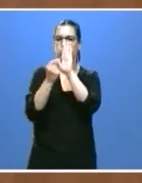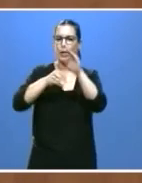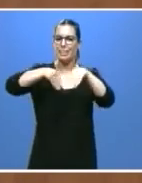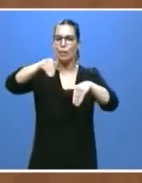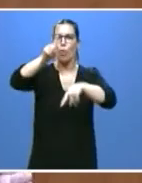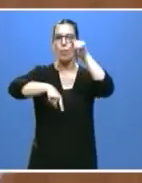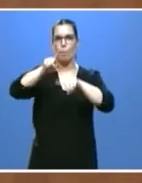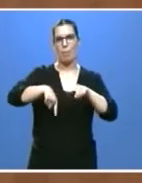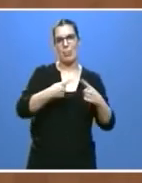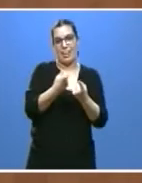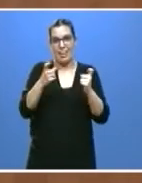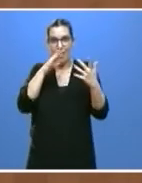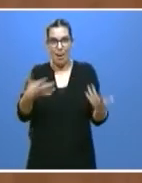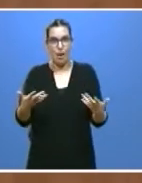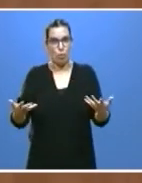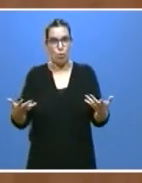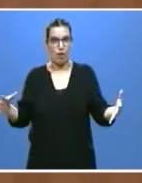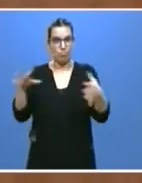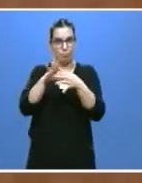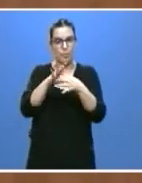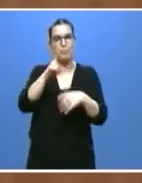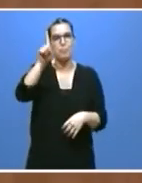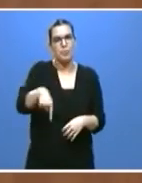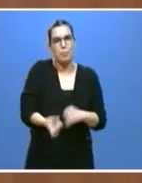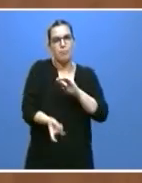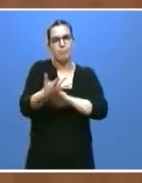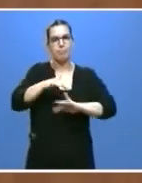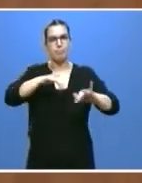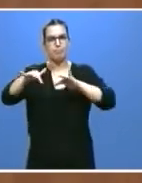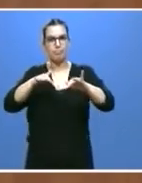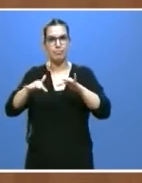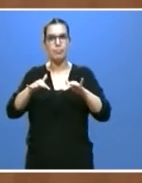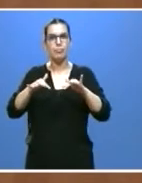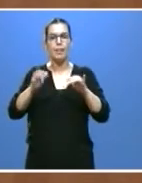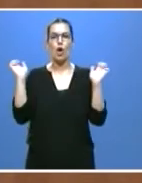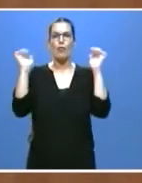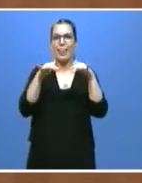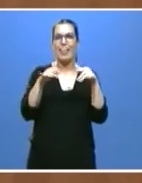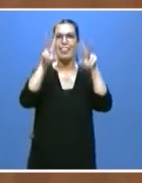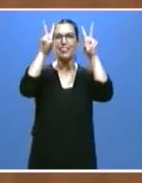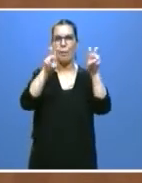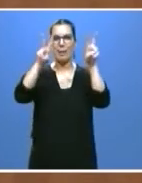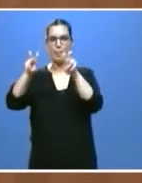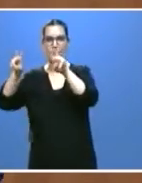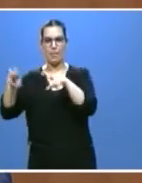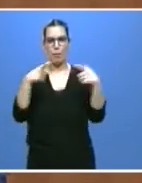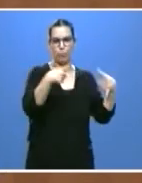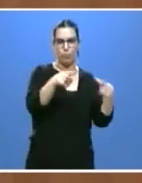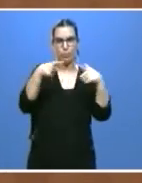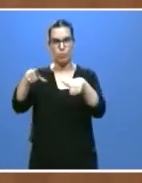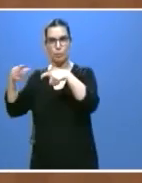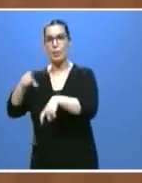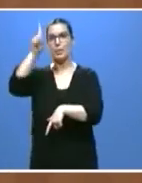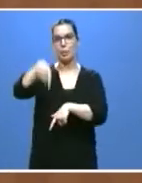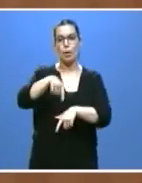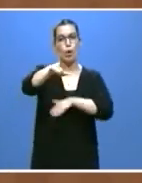necesidades actuales también activando las conferencias sectoriales y por supuesto convocando de manera urgente